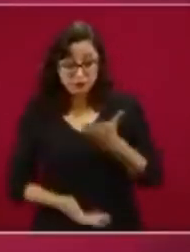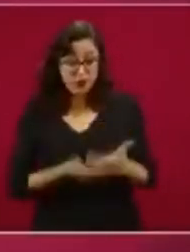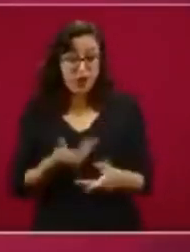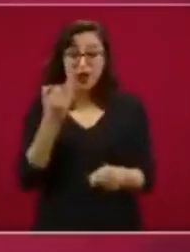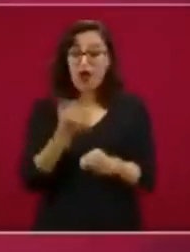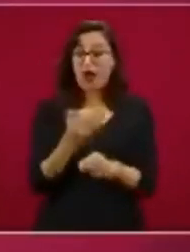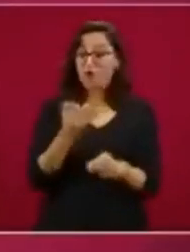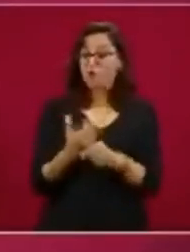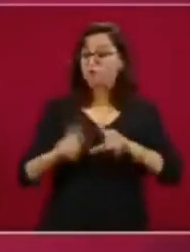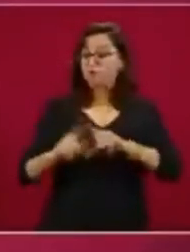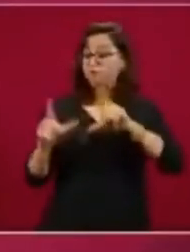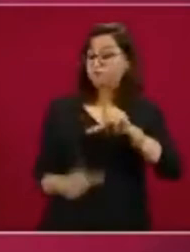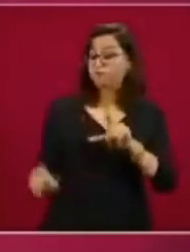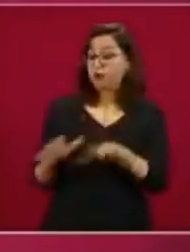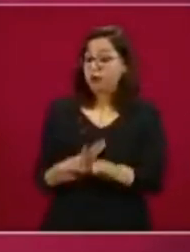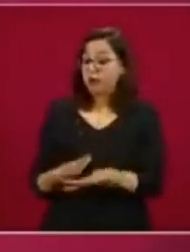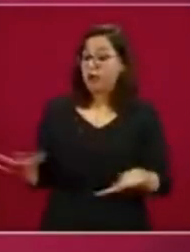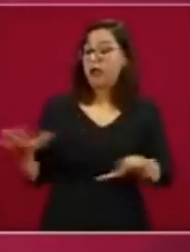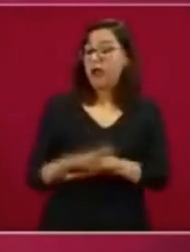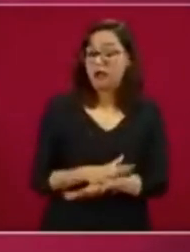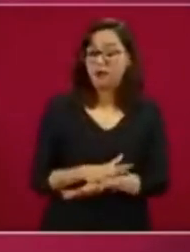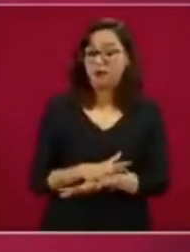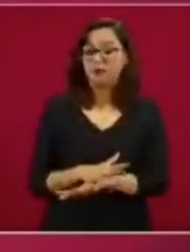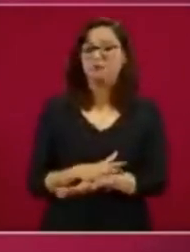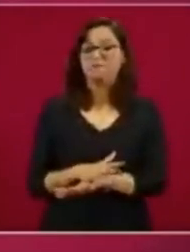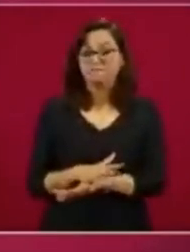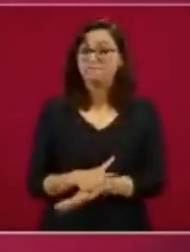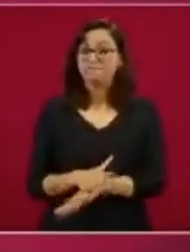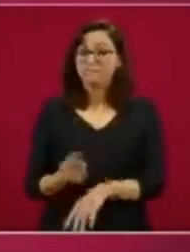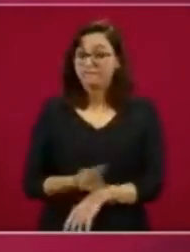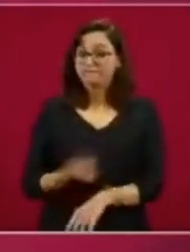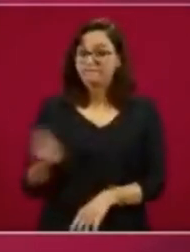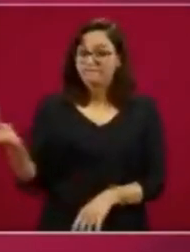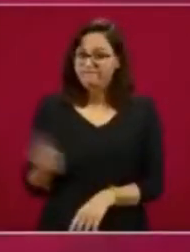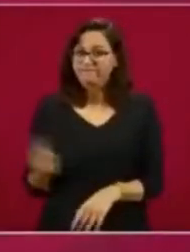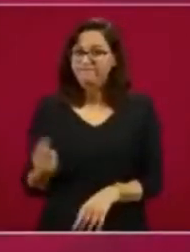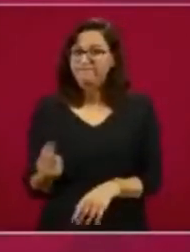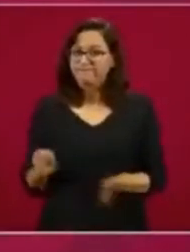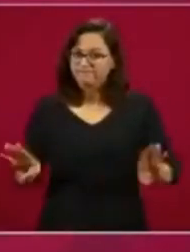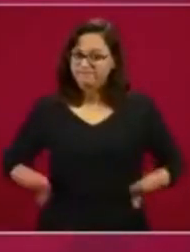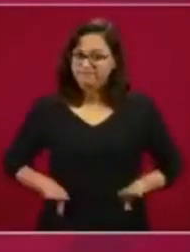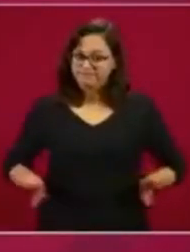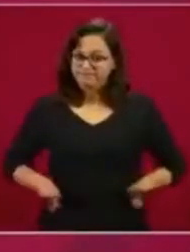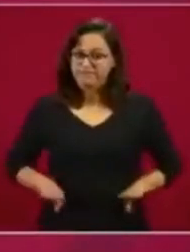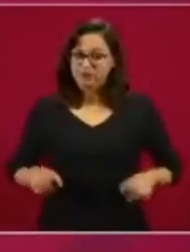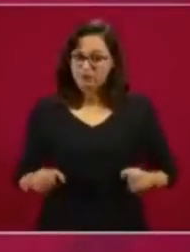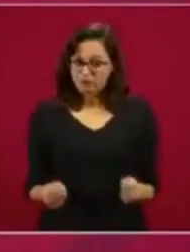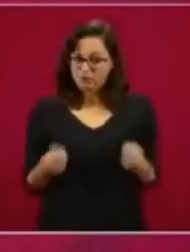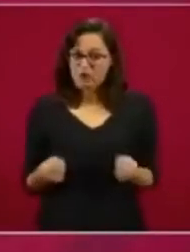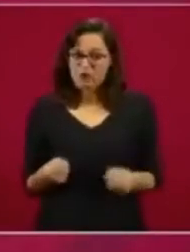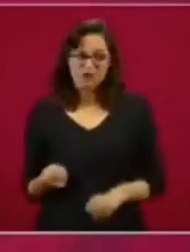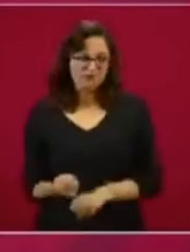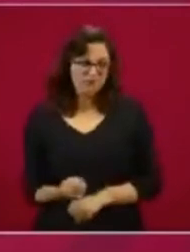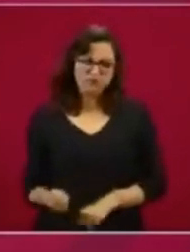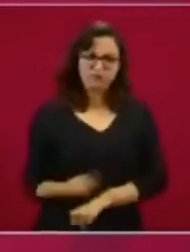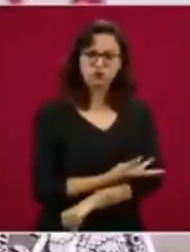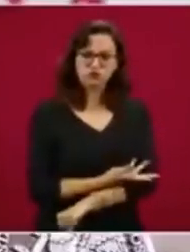transformación, pues se requieren ganas para todo en la vida,